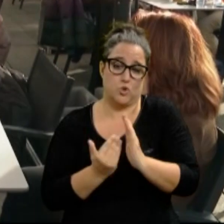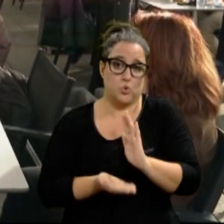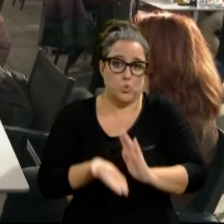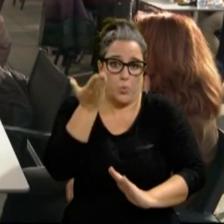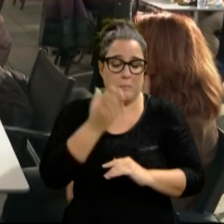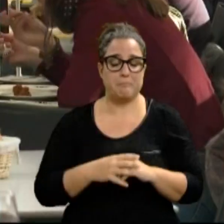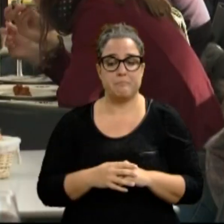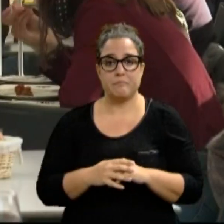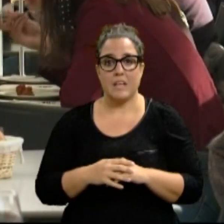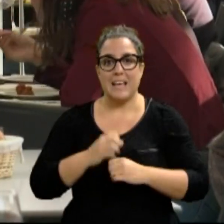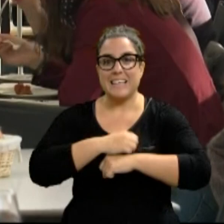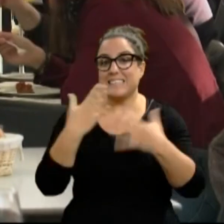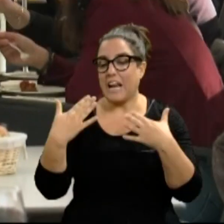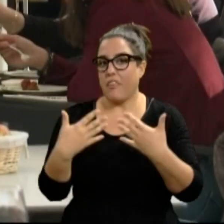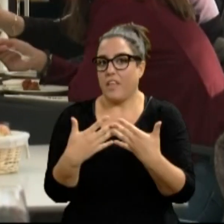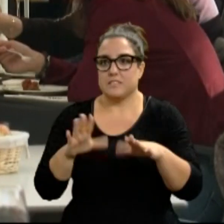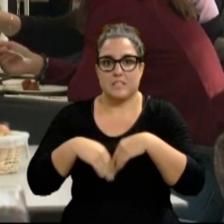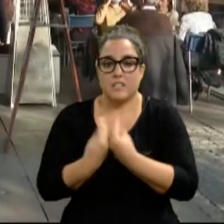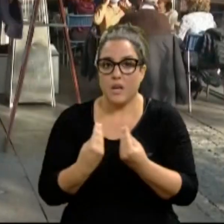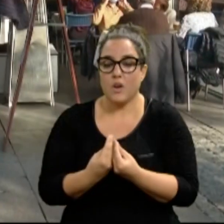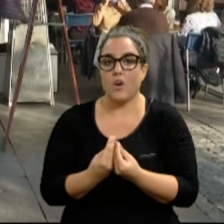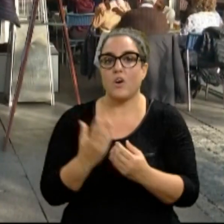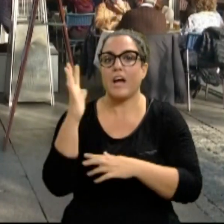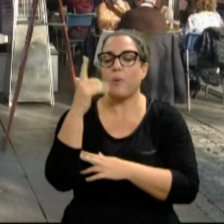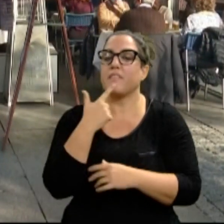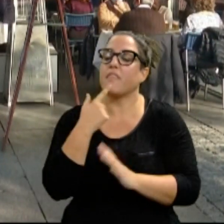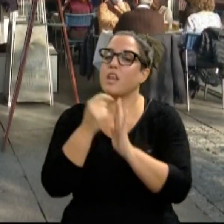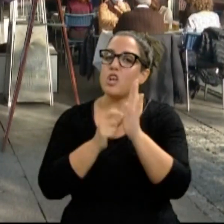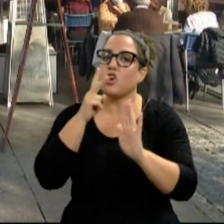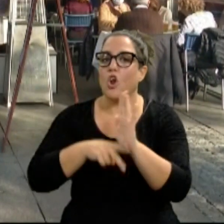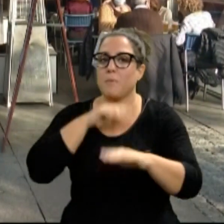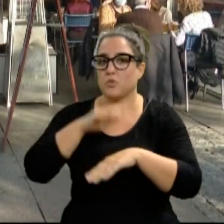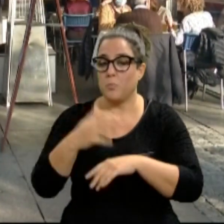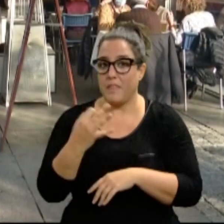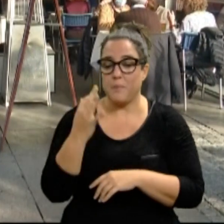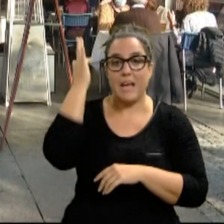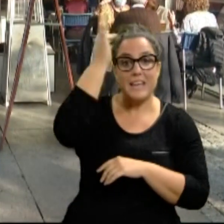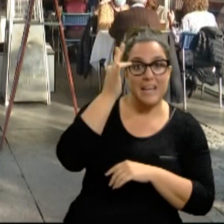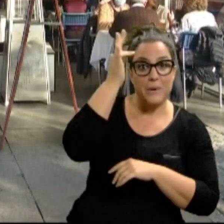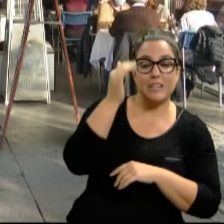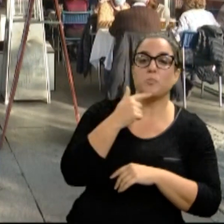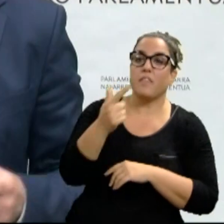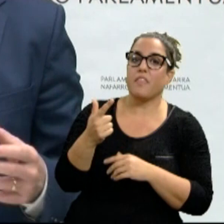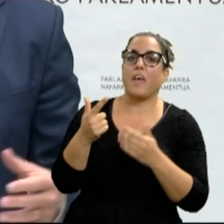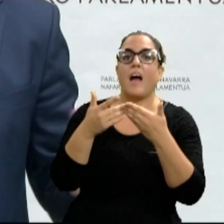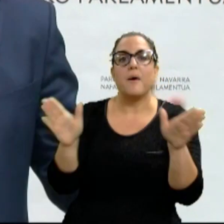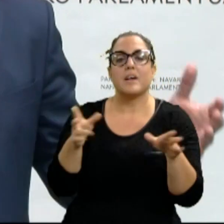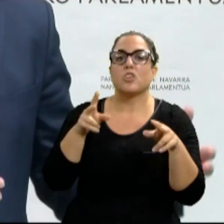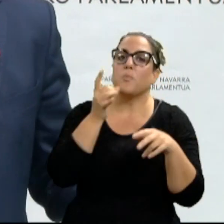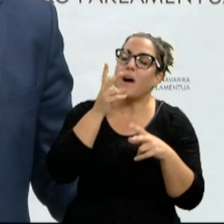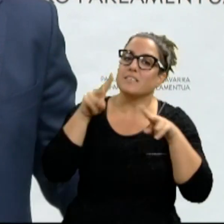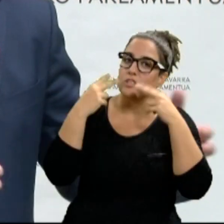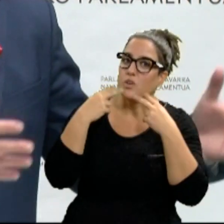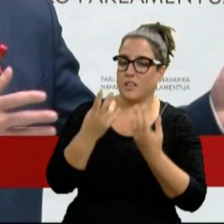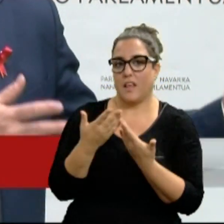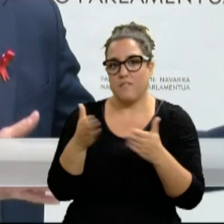lleno en las terrazas, Gueroa Bay apela cumplir las normas y Navarra Suma pide al Gobierno que se abra en los interiores de bares y restaurantes. Que vayan a otros